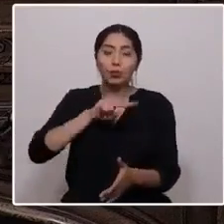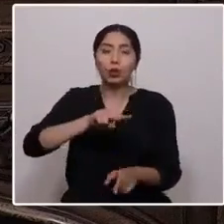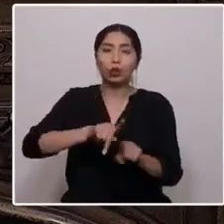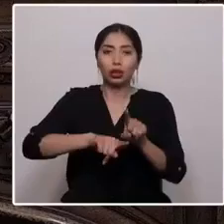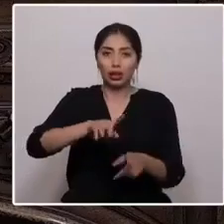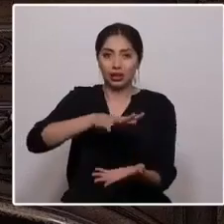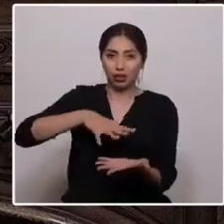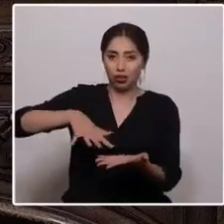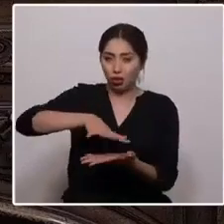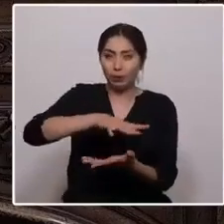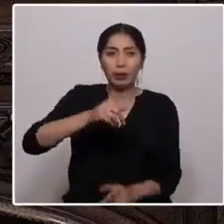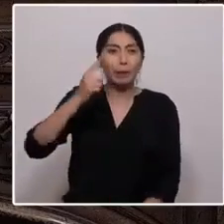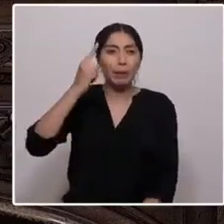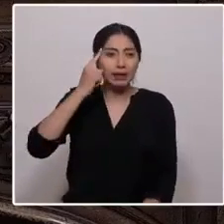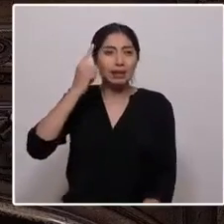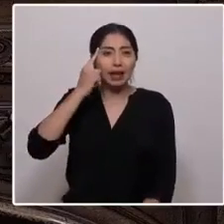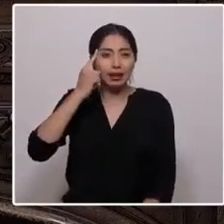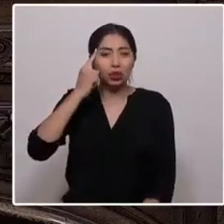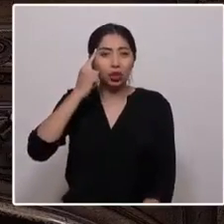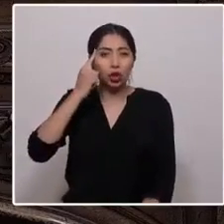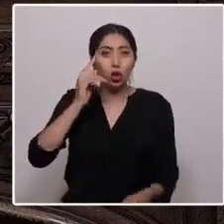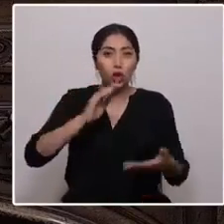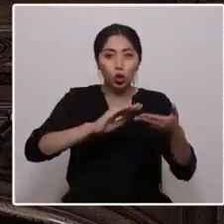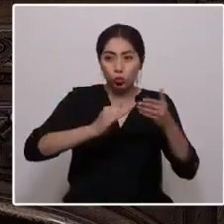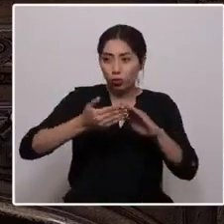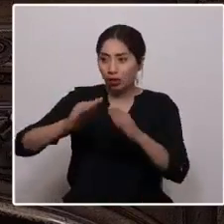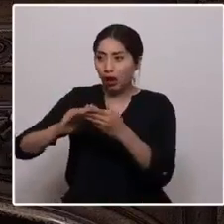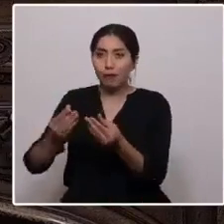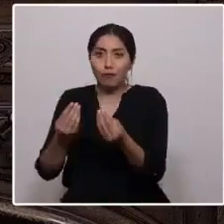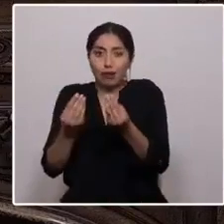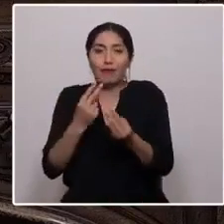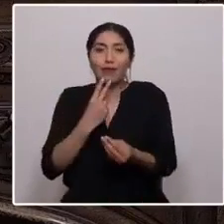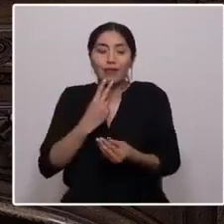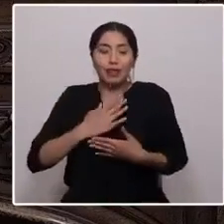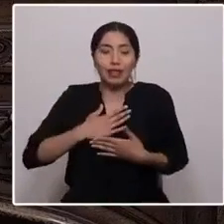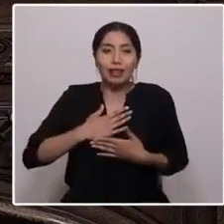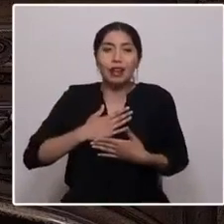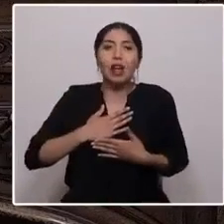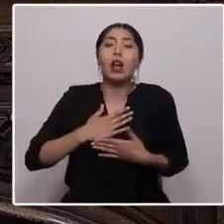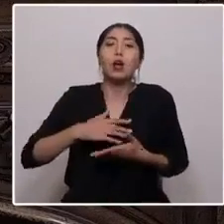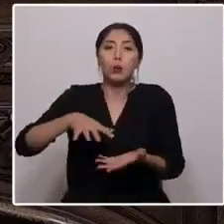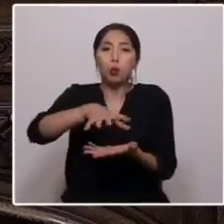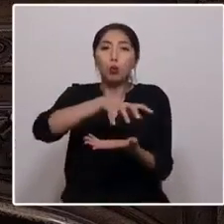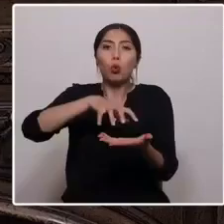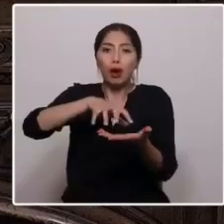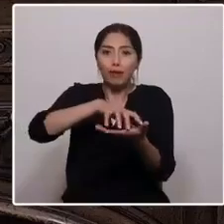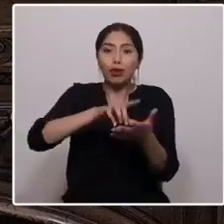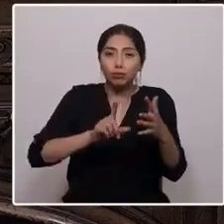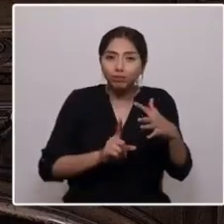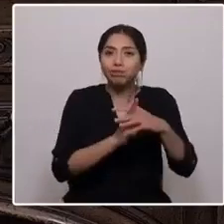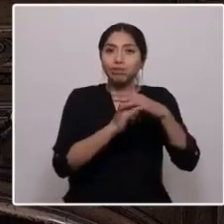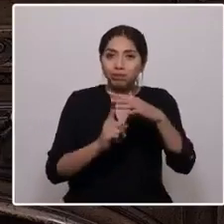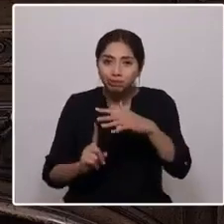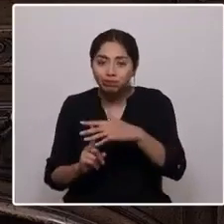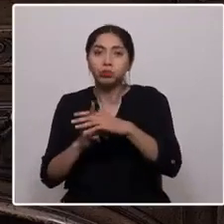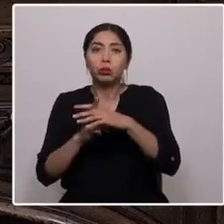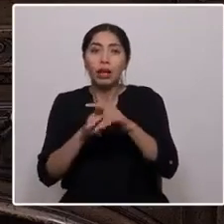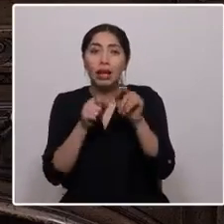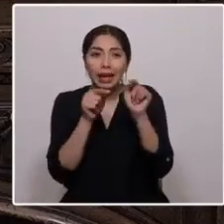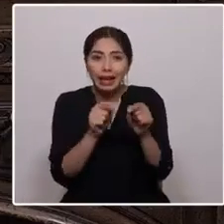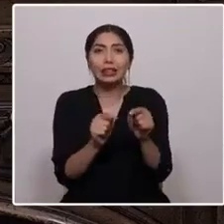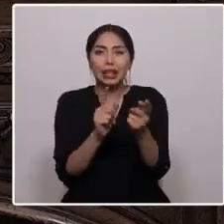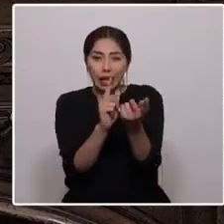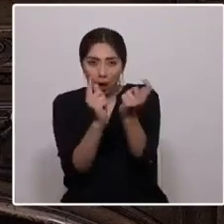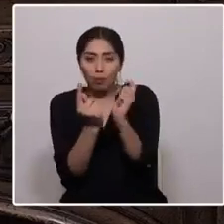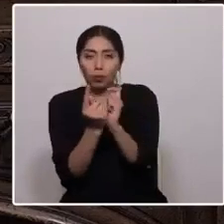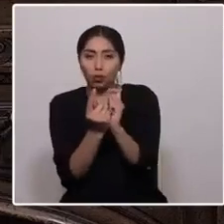comunitariamente que el buen vivir de los pueblos andinos, este es el giro que creemos necesario